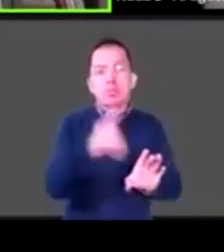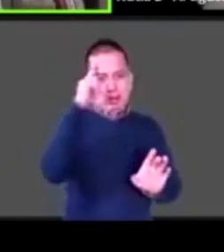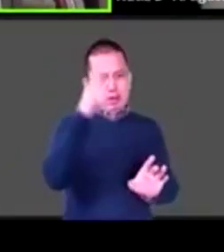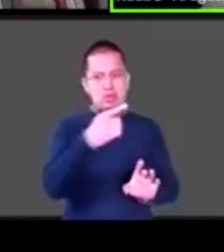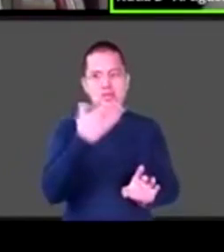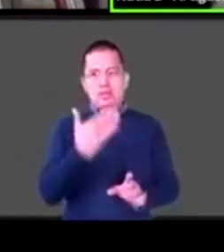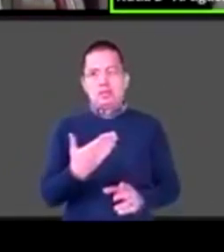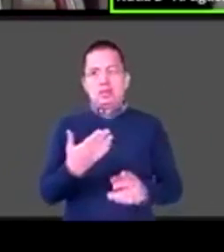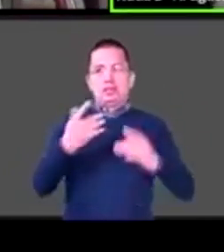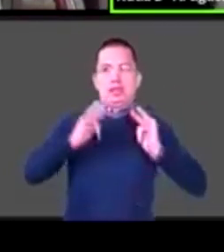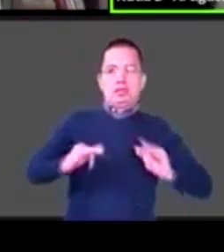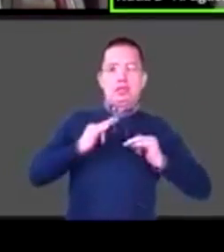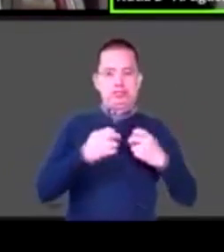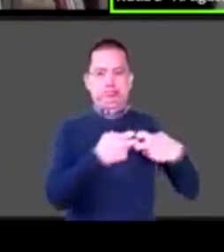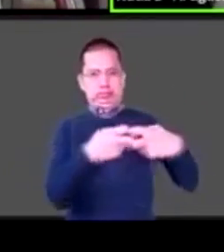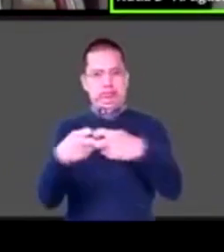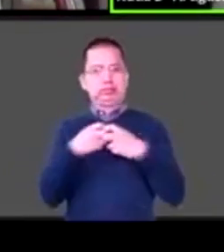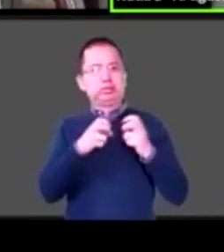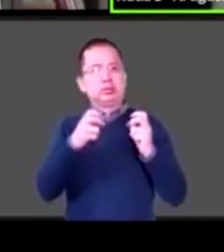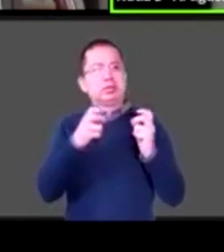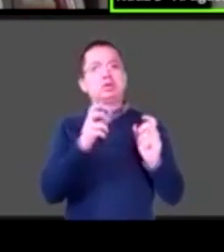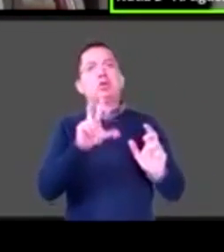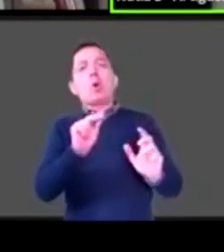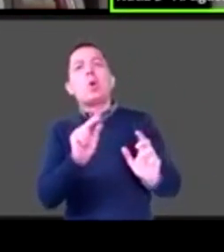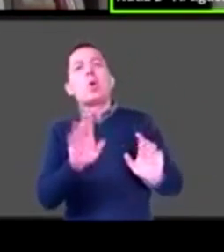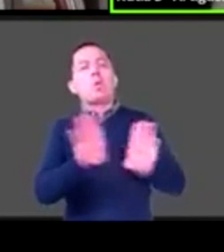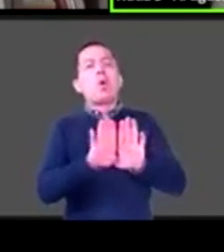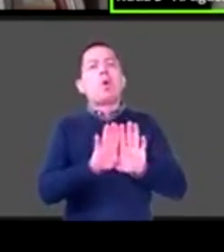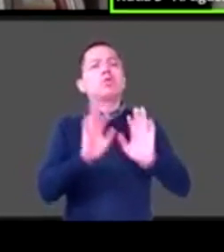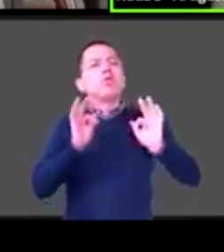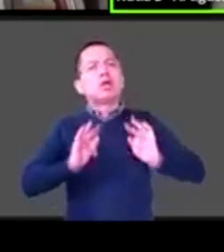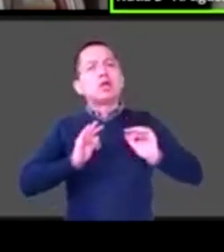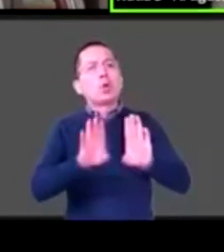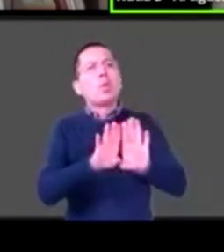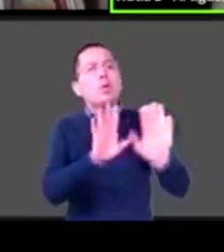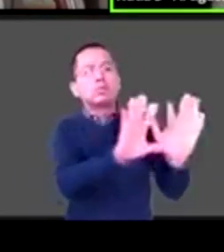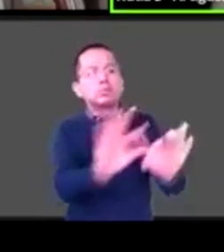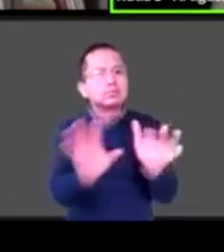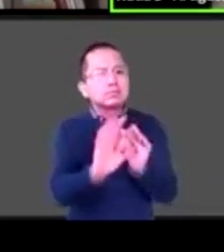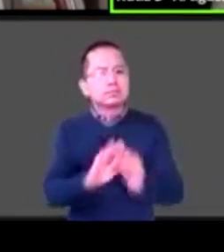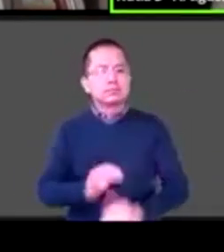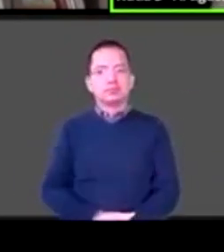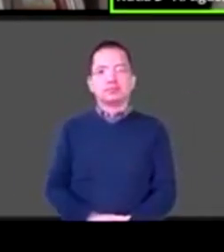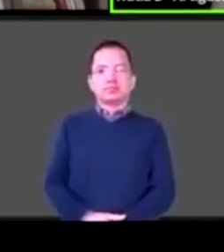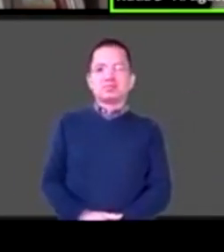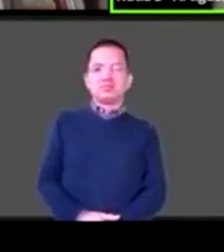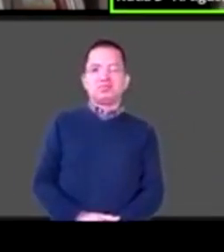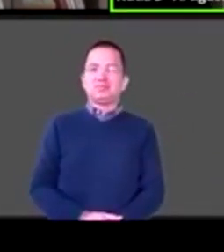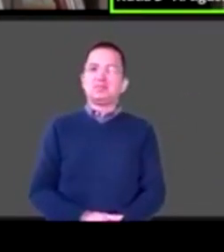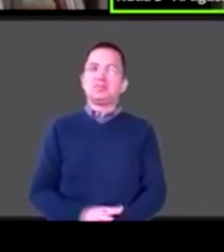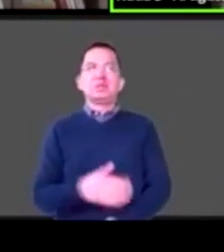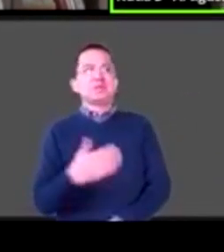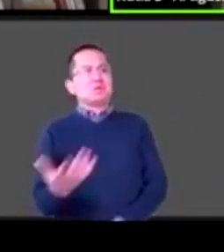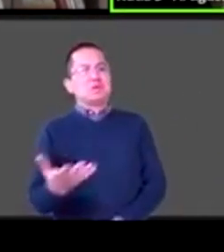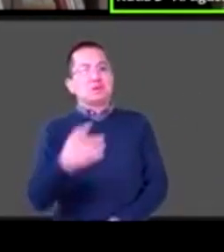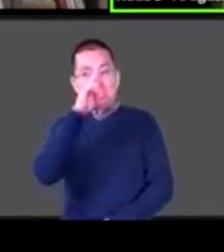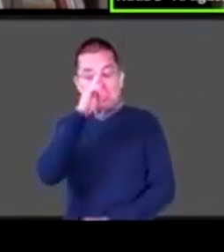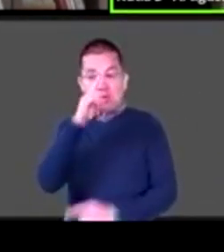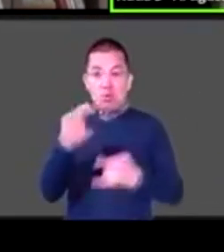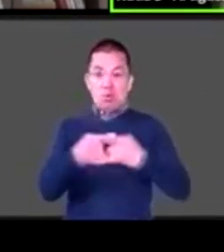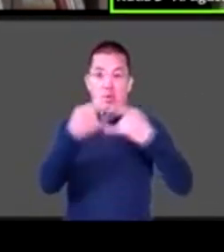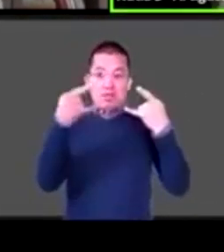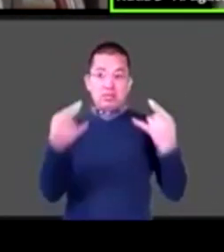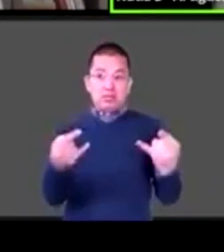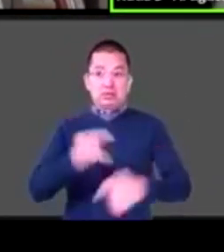Pues con cuentos. Y hay muchos recursos en línea. Yo también hemos publicado varios, pero quizá deberíamos hacer un apartado especial de